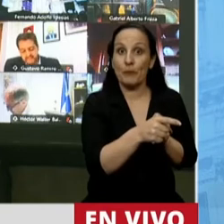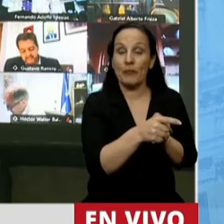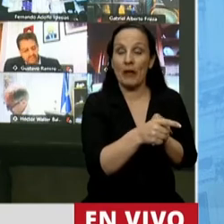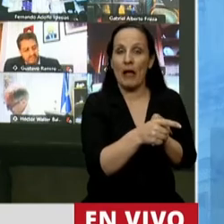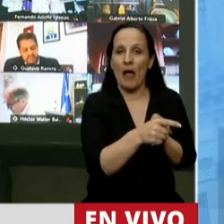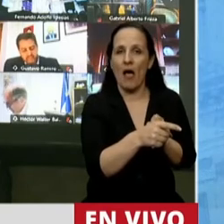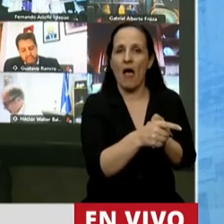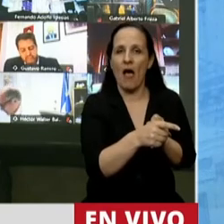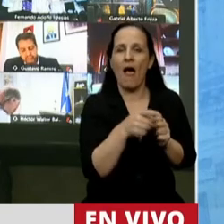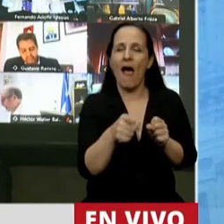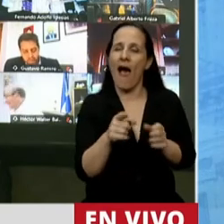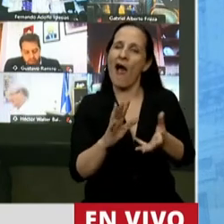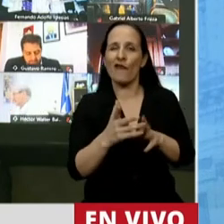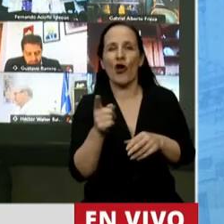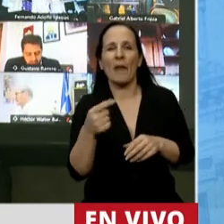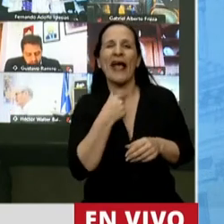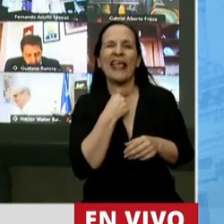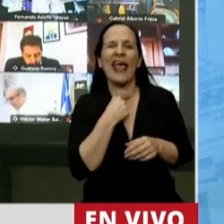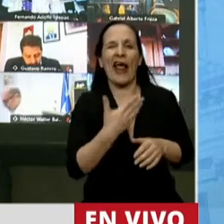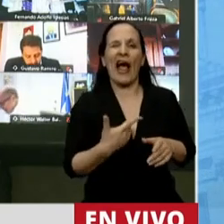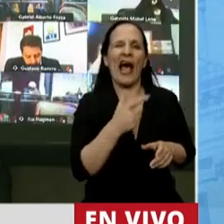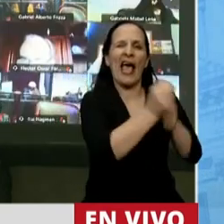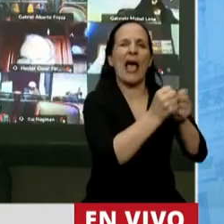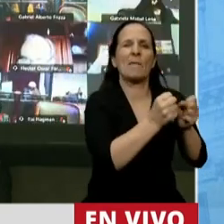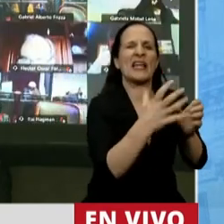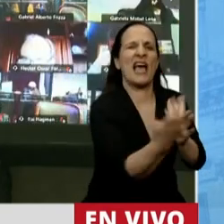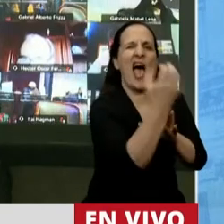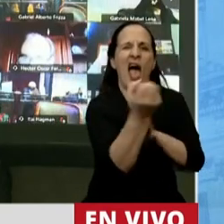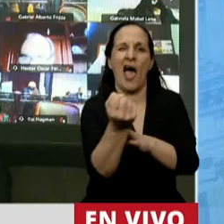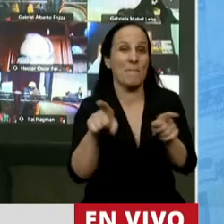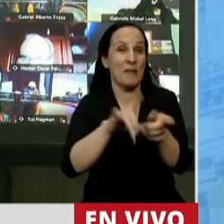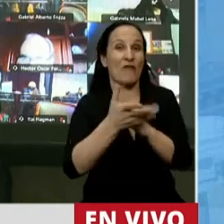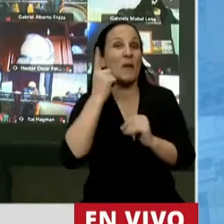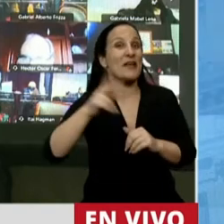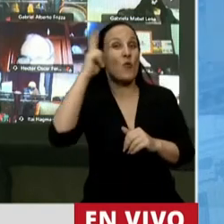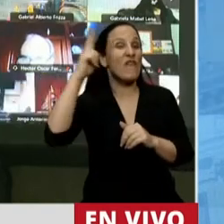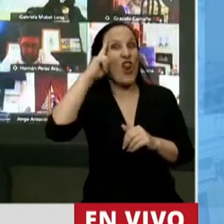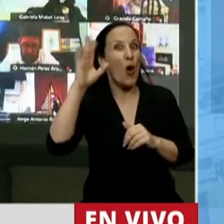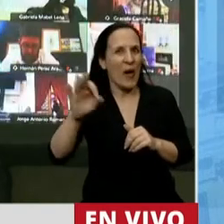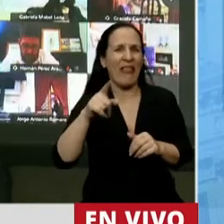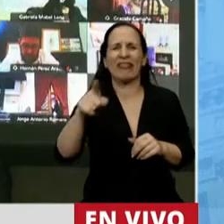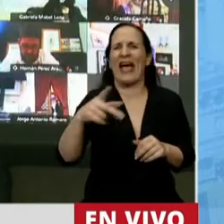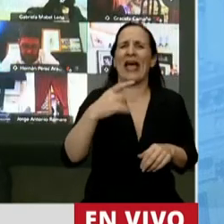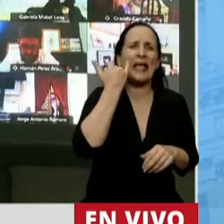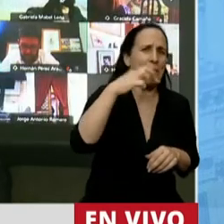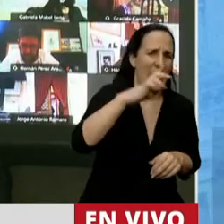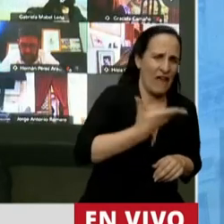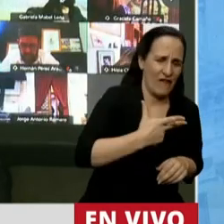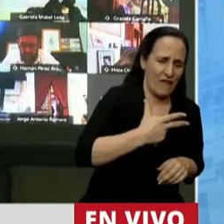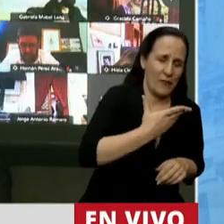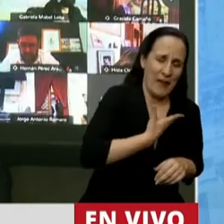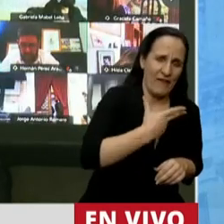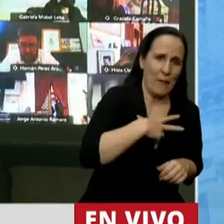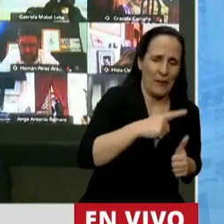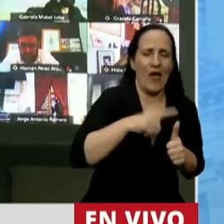de Estado Hood Robin que tuvieron en los 90, cuando ustedes privatizaron YPF y privatizaron gas del Estado,